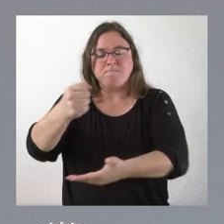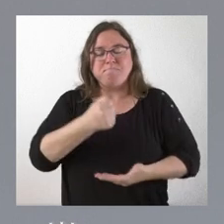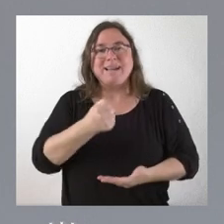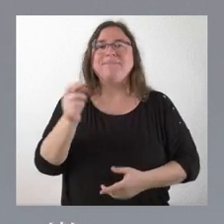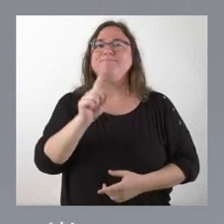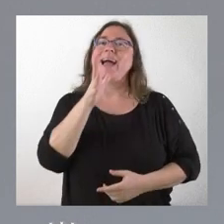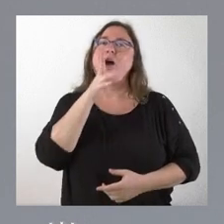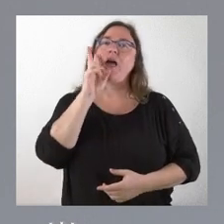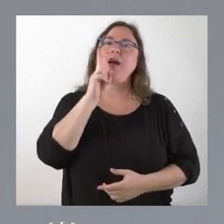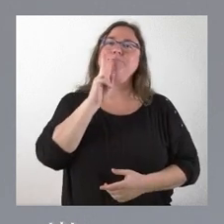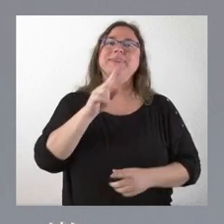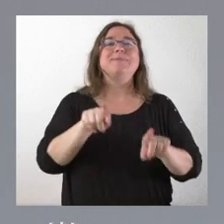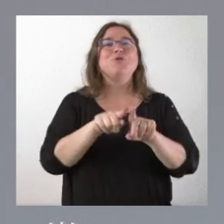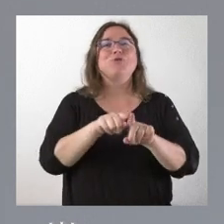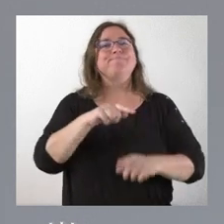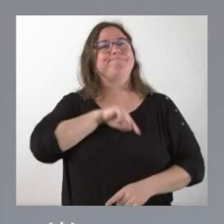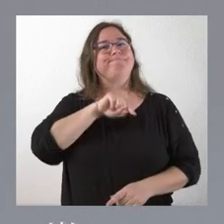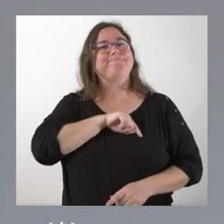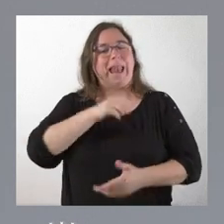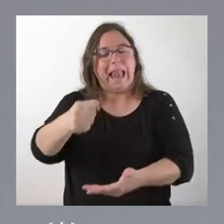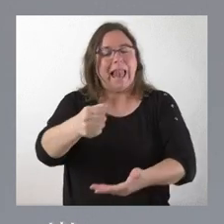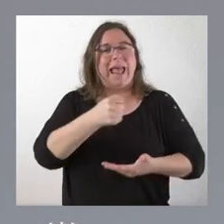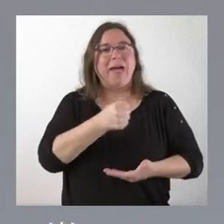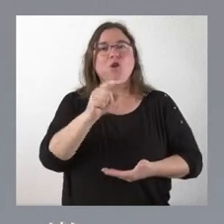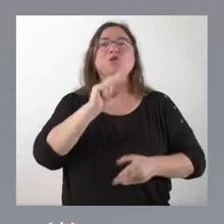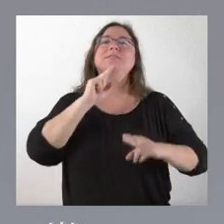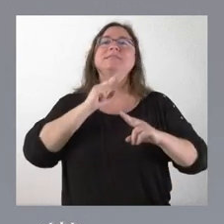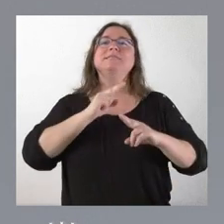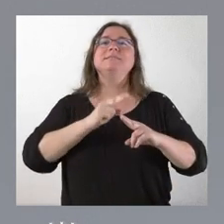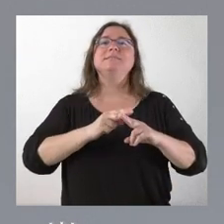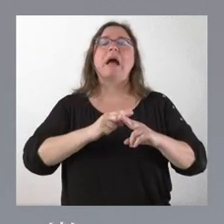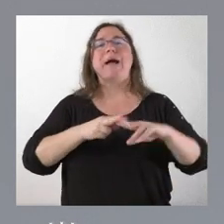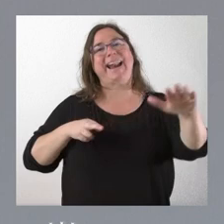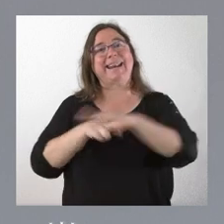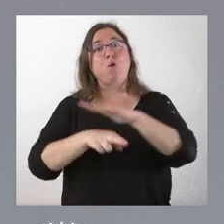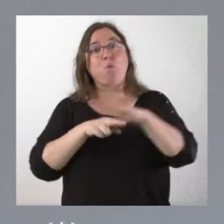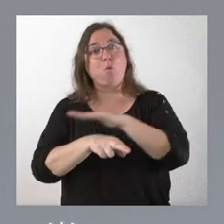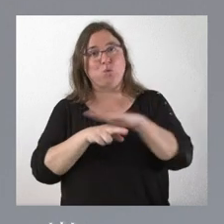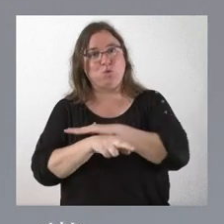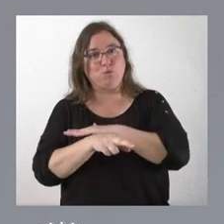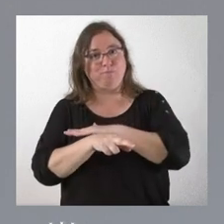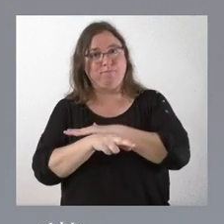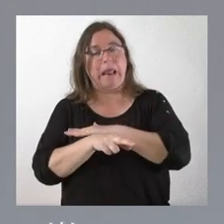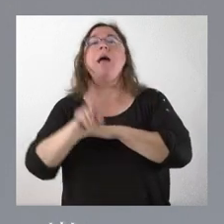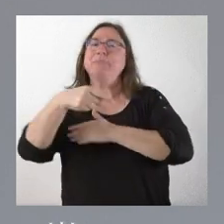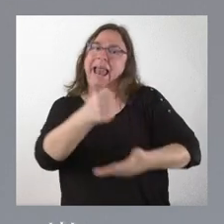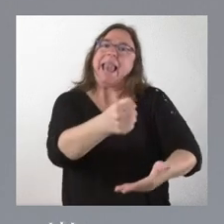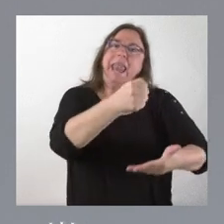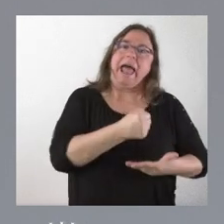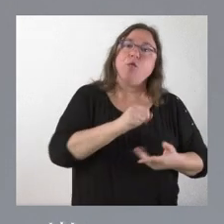pasado de la concepción de legado a la concepción de recurso, sin dejar de ser legado,